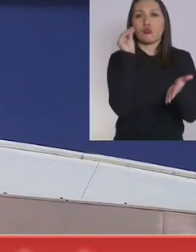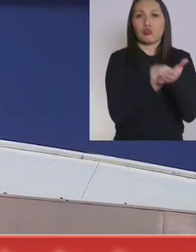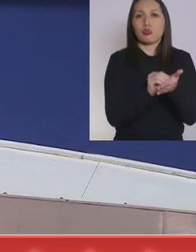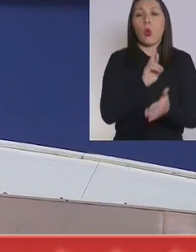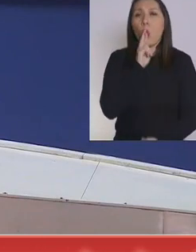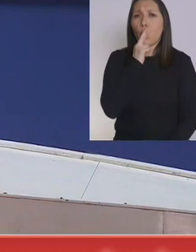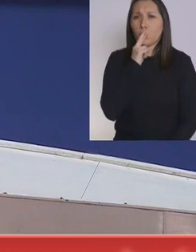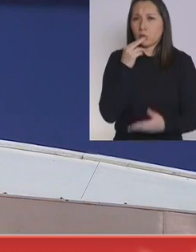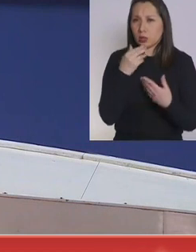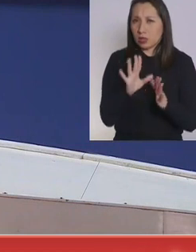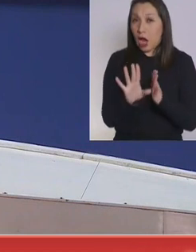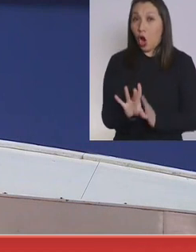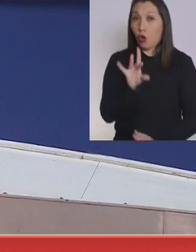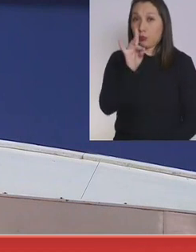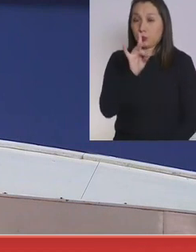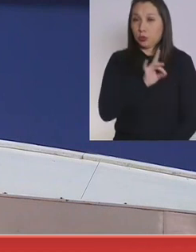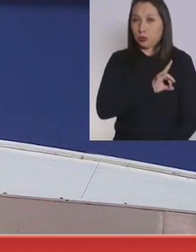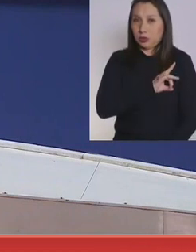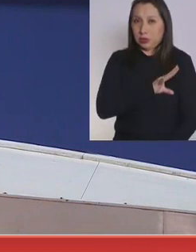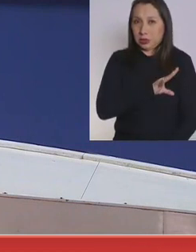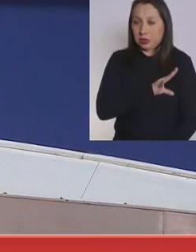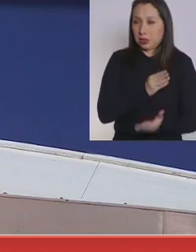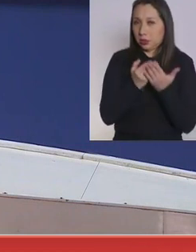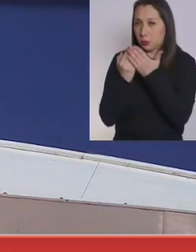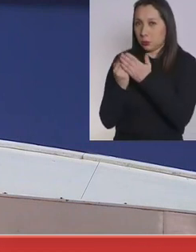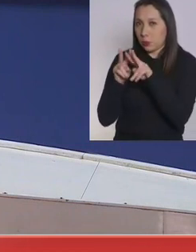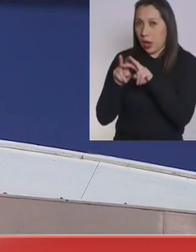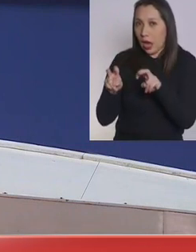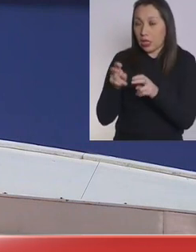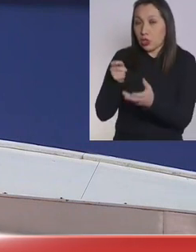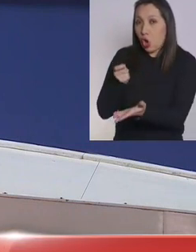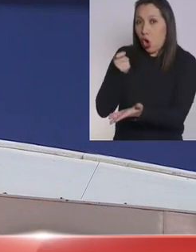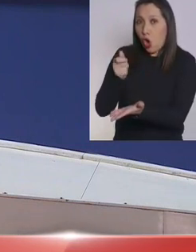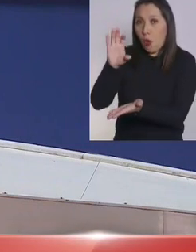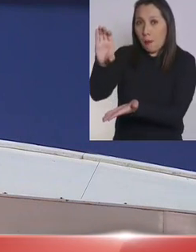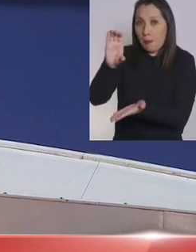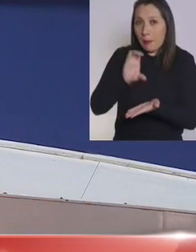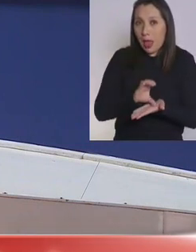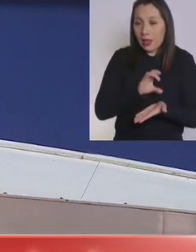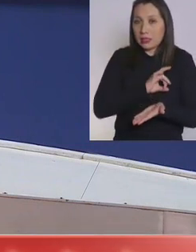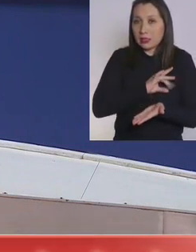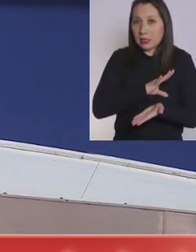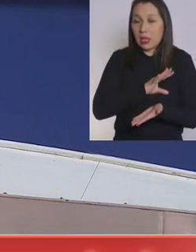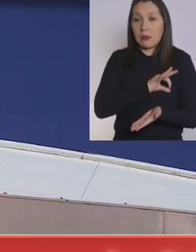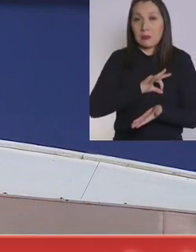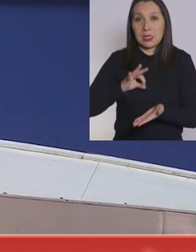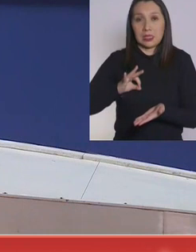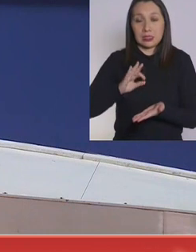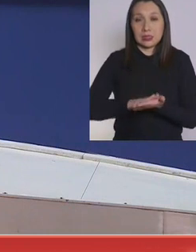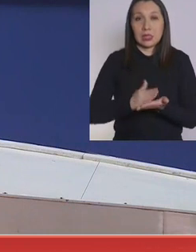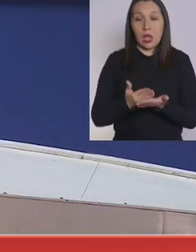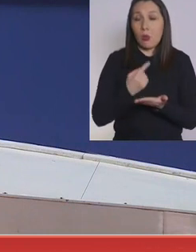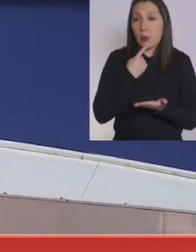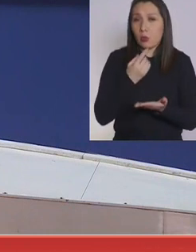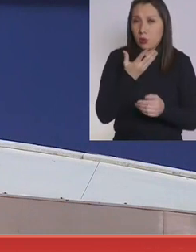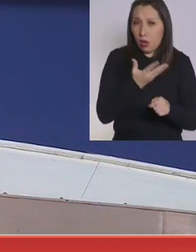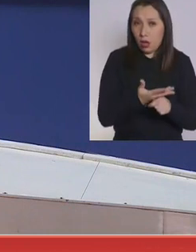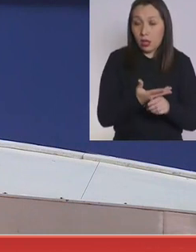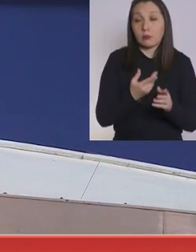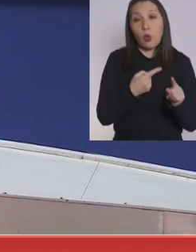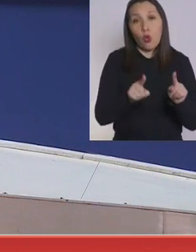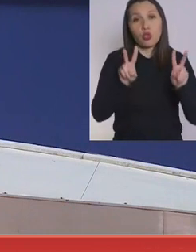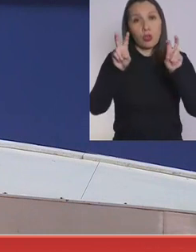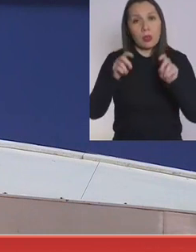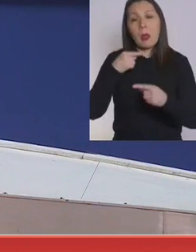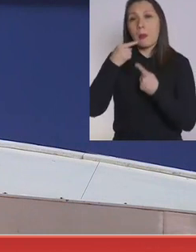Rusia. Está dentro de las opciones para analizar la adquisición de esta vacuna por el Ministerio de Salud. Y en otro tema,